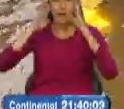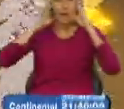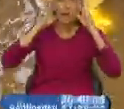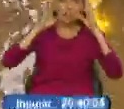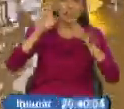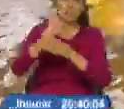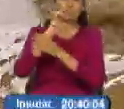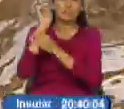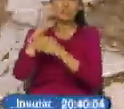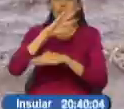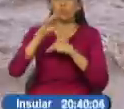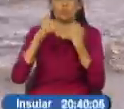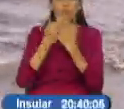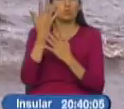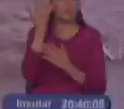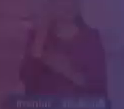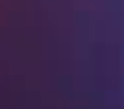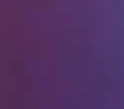a diario.